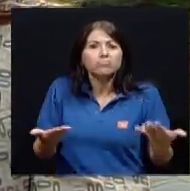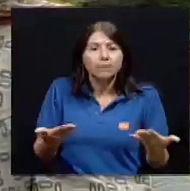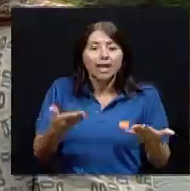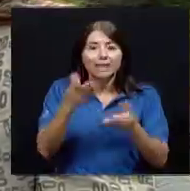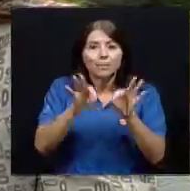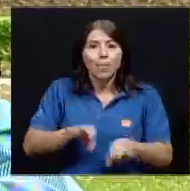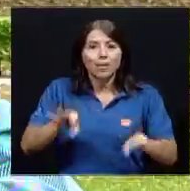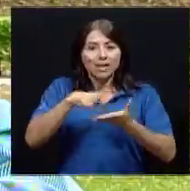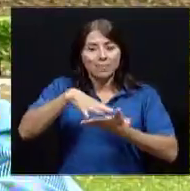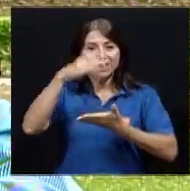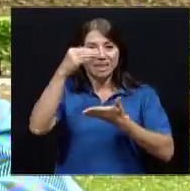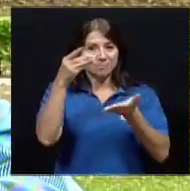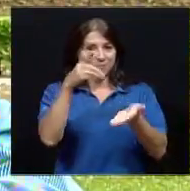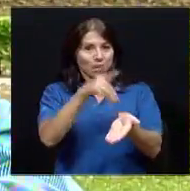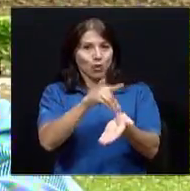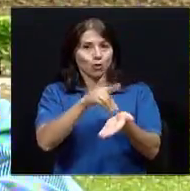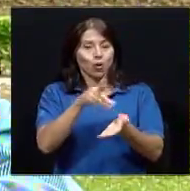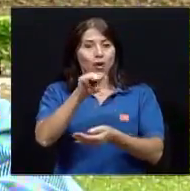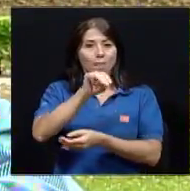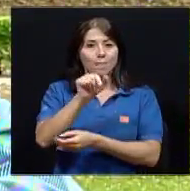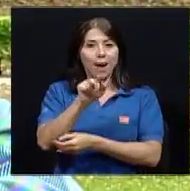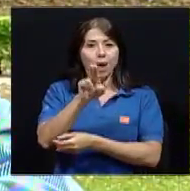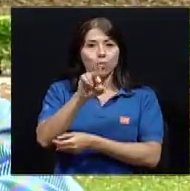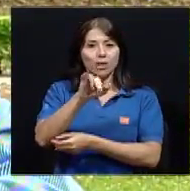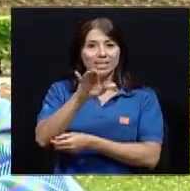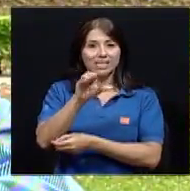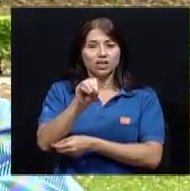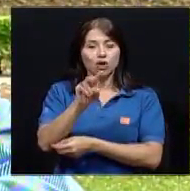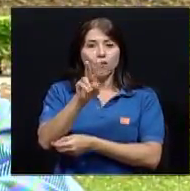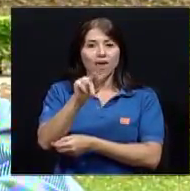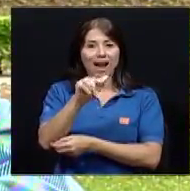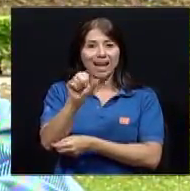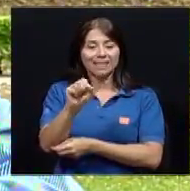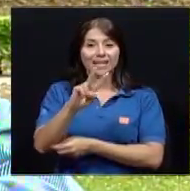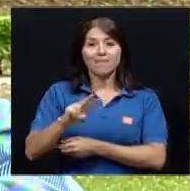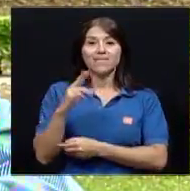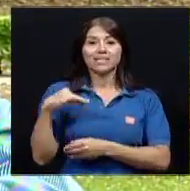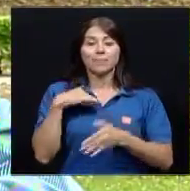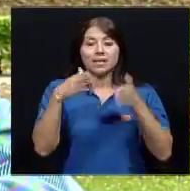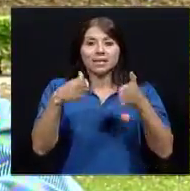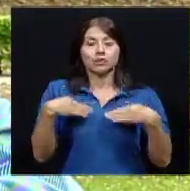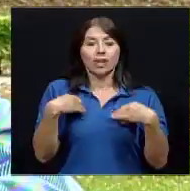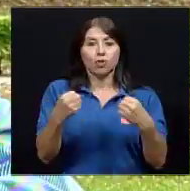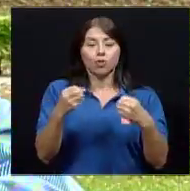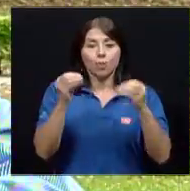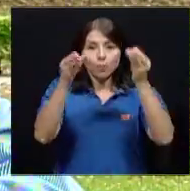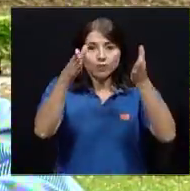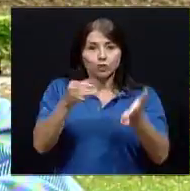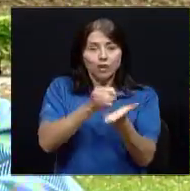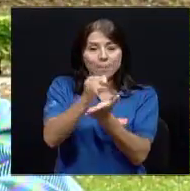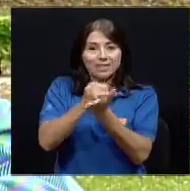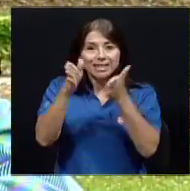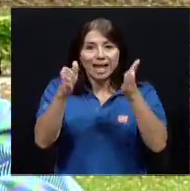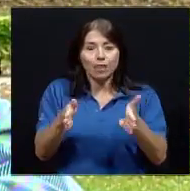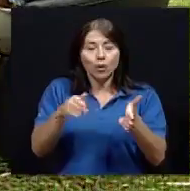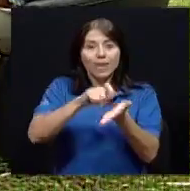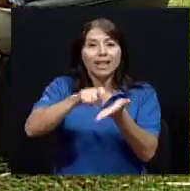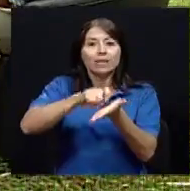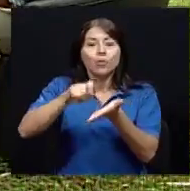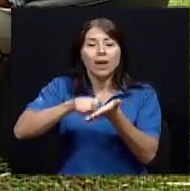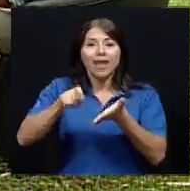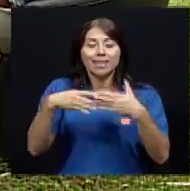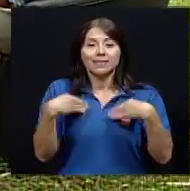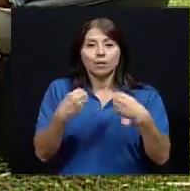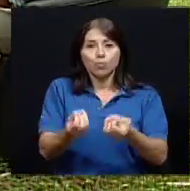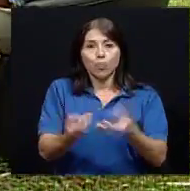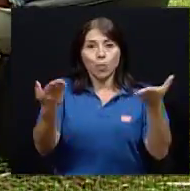doctor Mauricio Vargas, él es viceministro de salud y profesor e investigador de la Escuela de Salud Pública aquí en la Universidad de Costa Rica, a quien